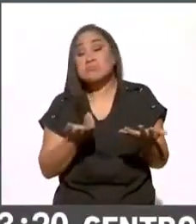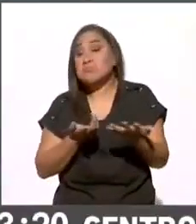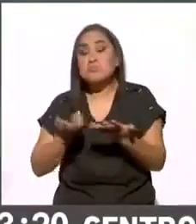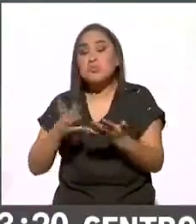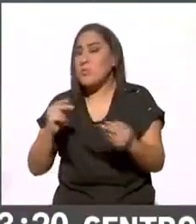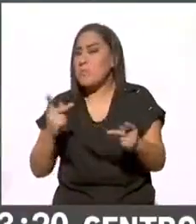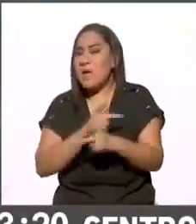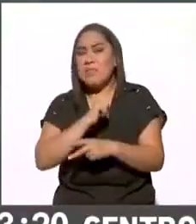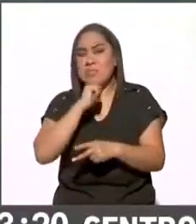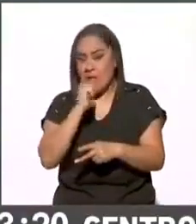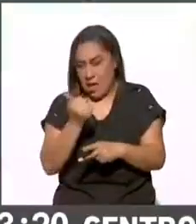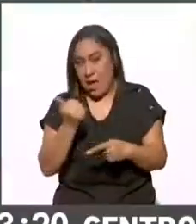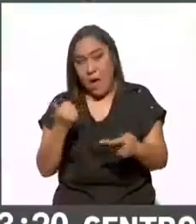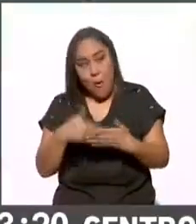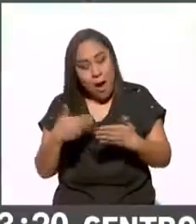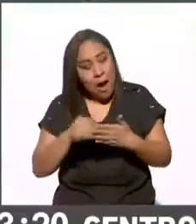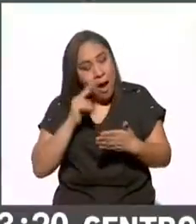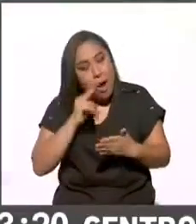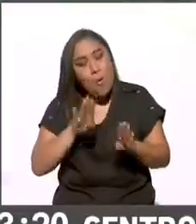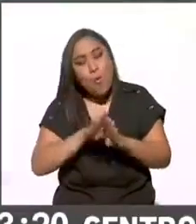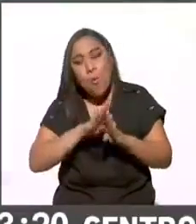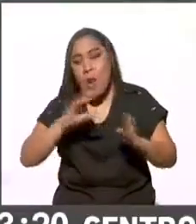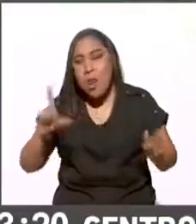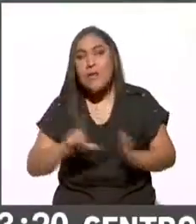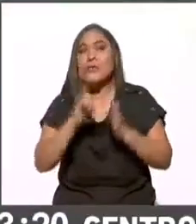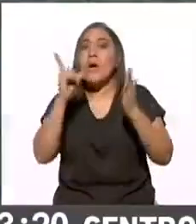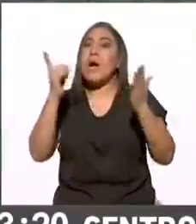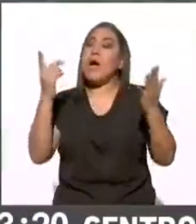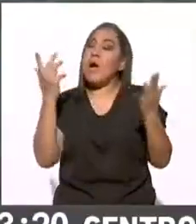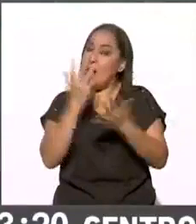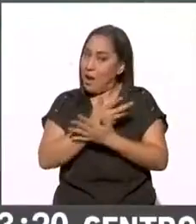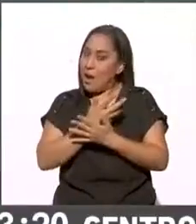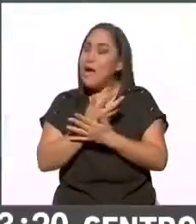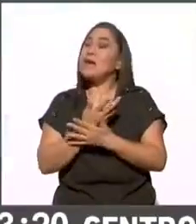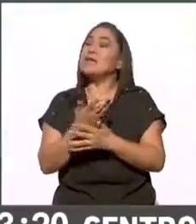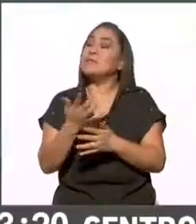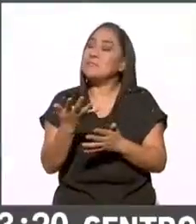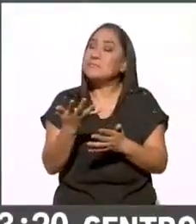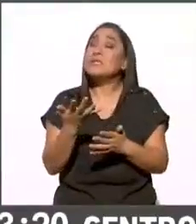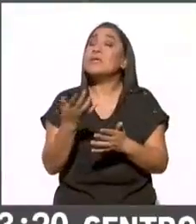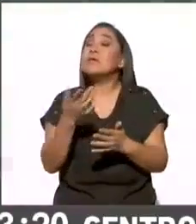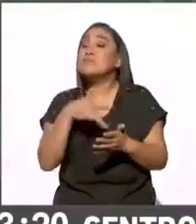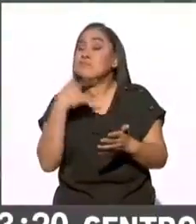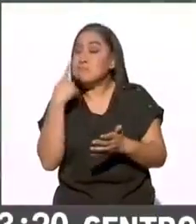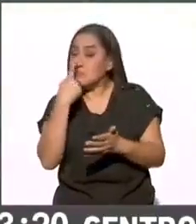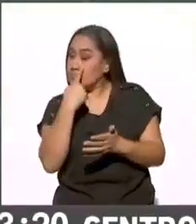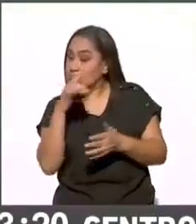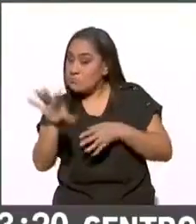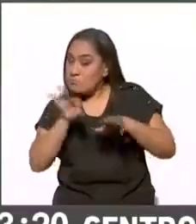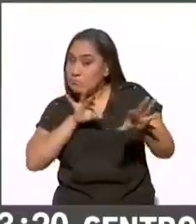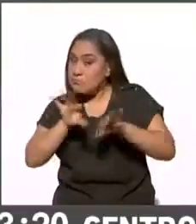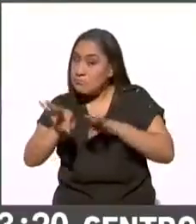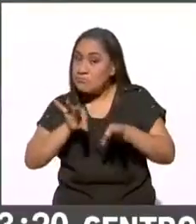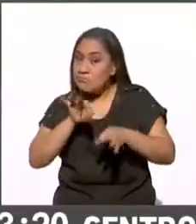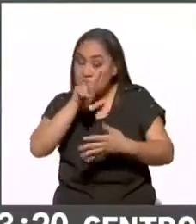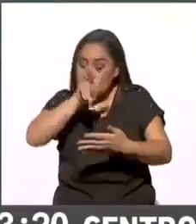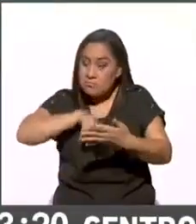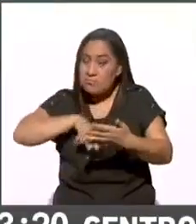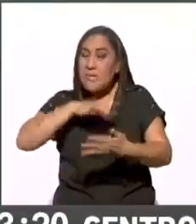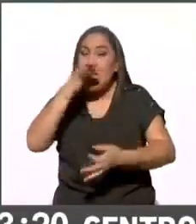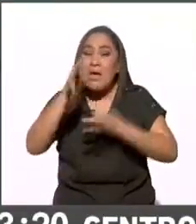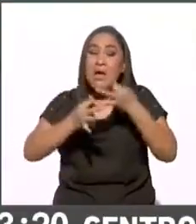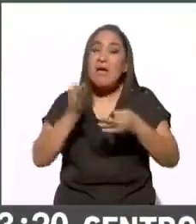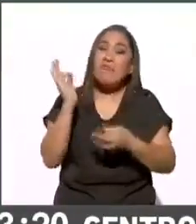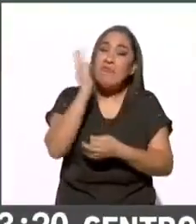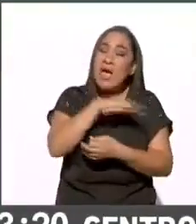ocurrió. Una gran lección aquí de la mesura con la que hay que tomar cierta clase de informaciones que circulan en un ambiente